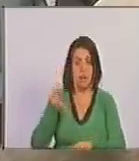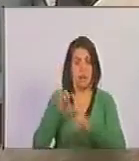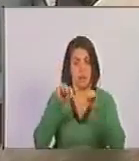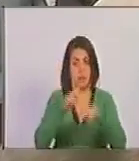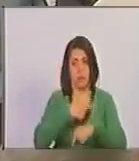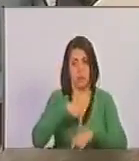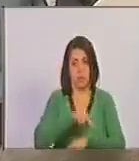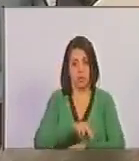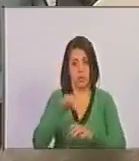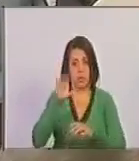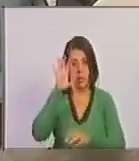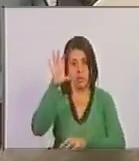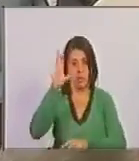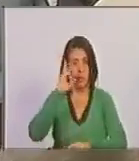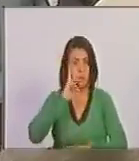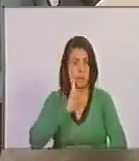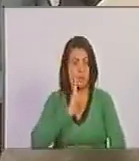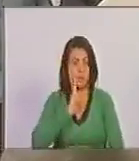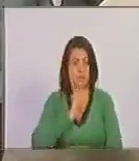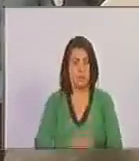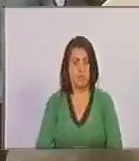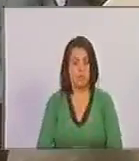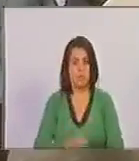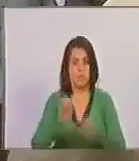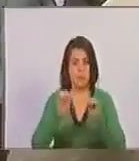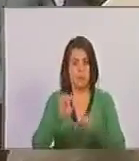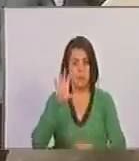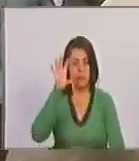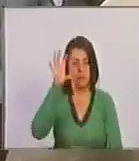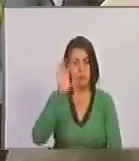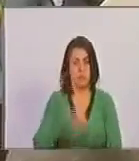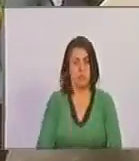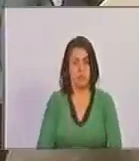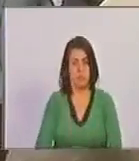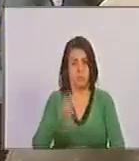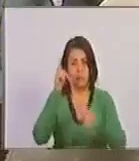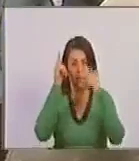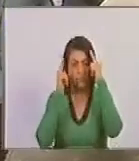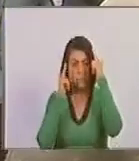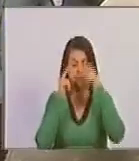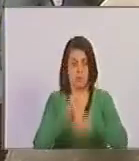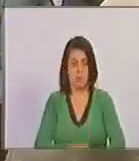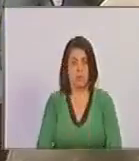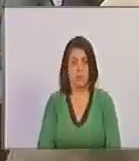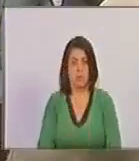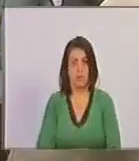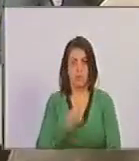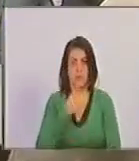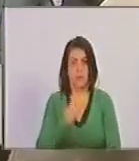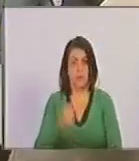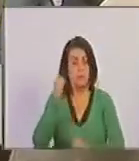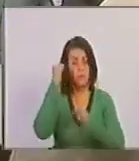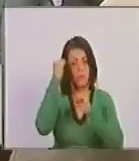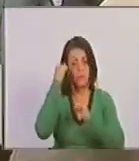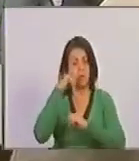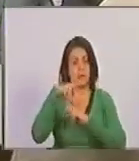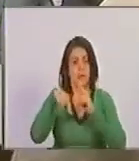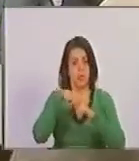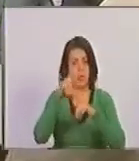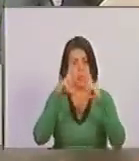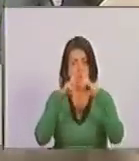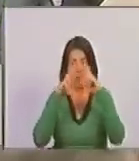hoy desde esta patria bolivariana, desde esta patria chavista, le decimos que viva la revolución